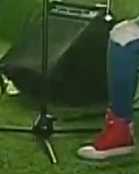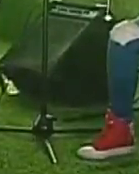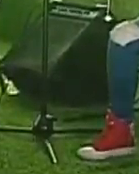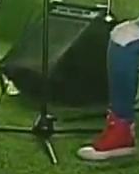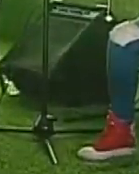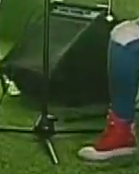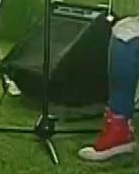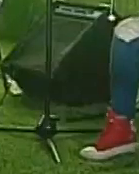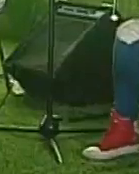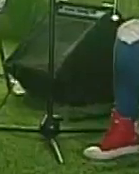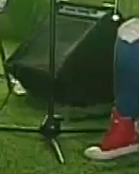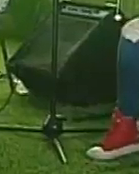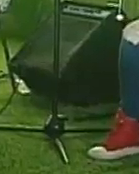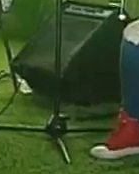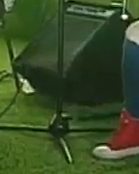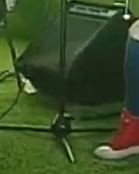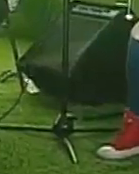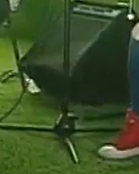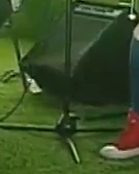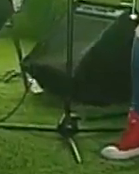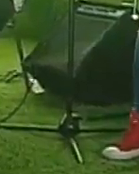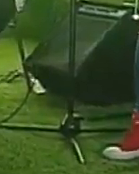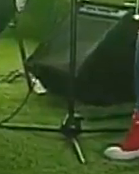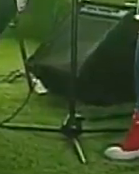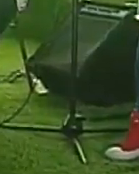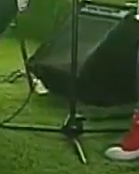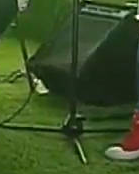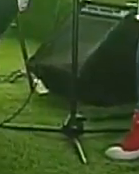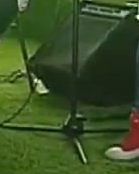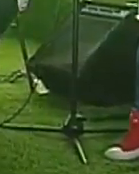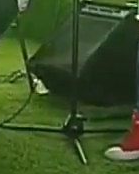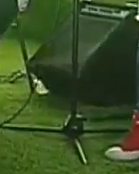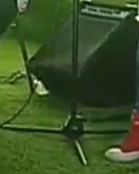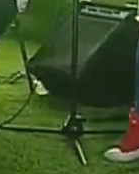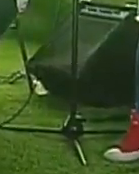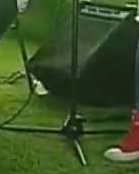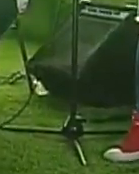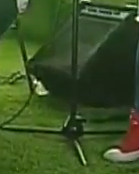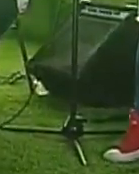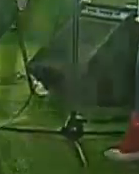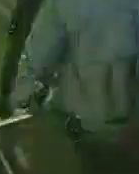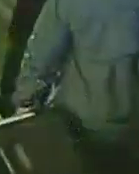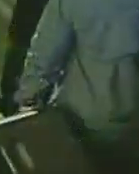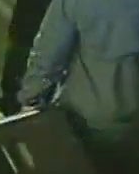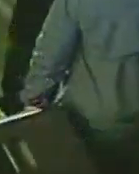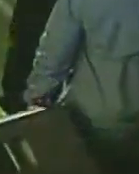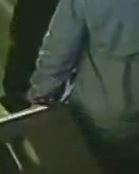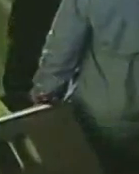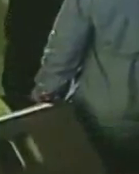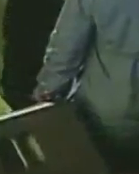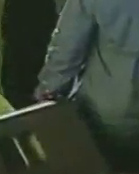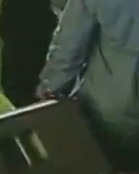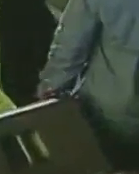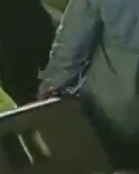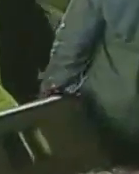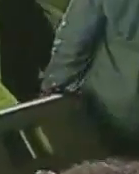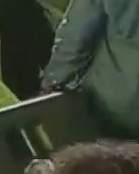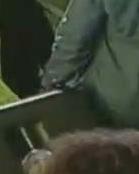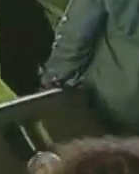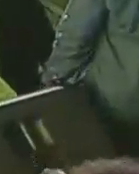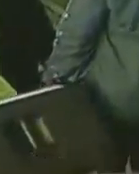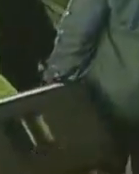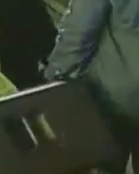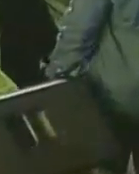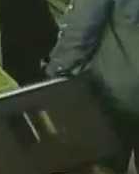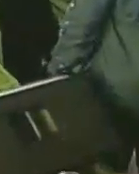revolución, bolivariana, el comandante, Hugo Chávez, en ese plan, de la patria, importante, estratégico, con los cinco, objetivos, históricos,